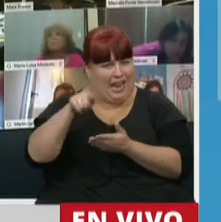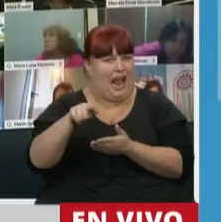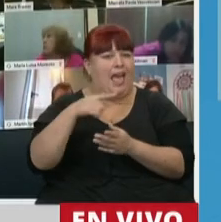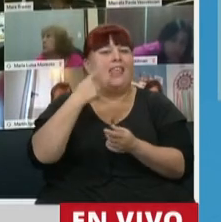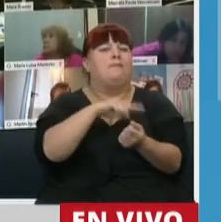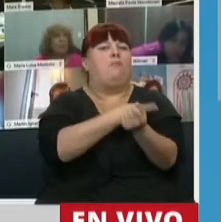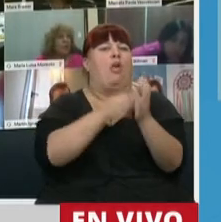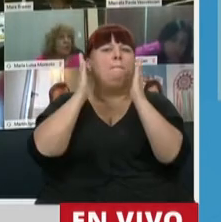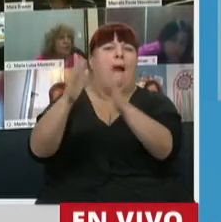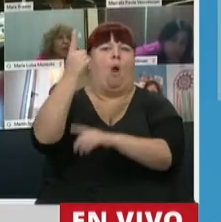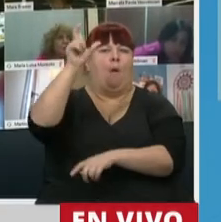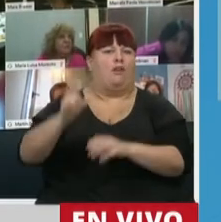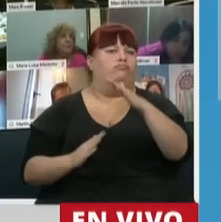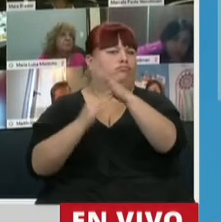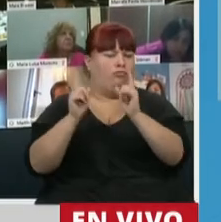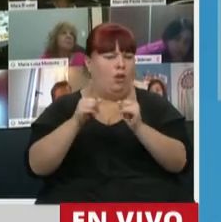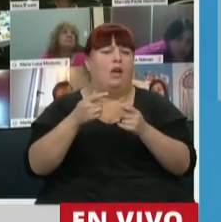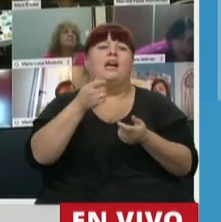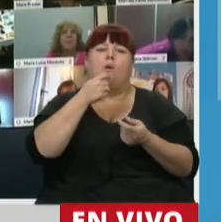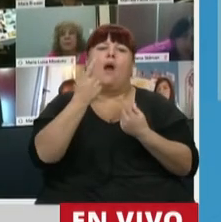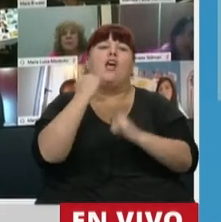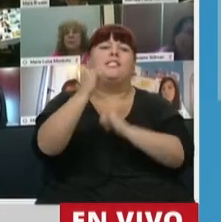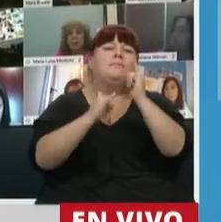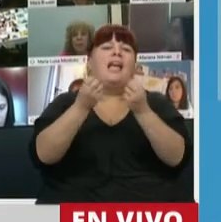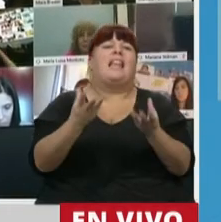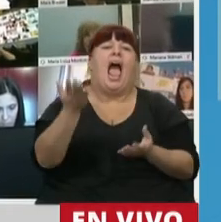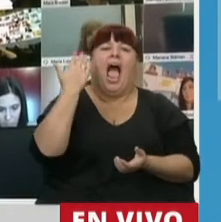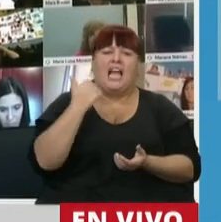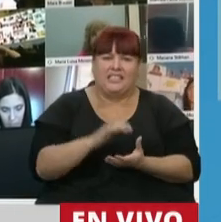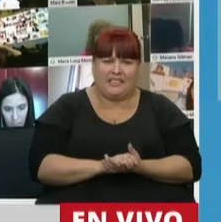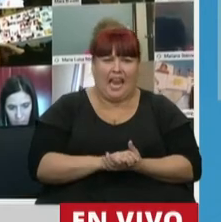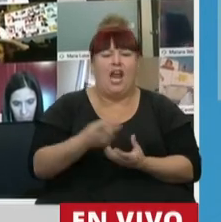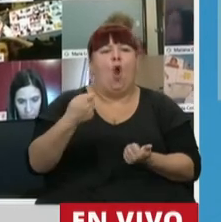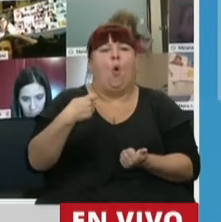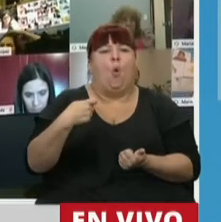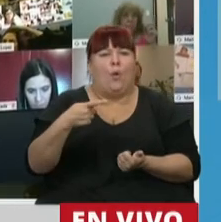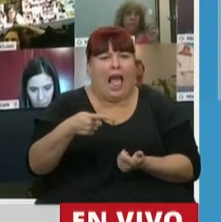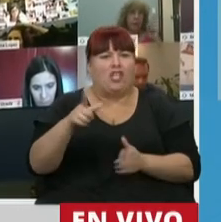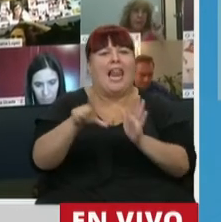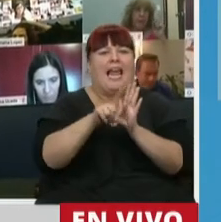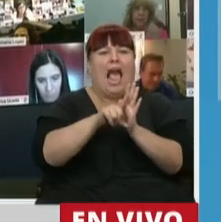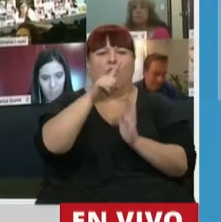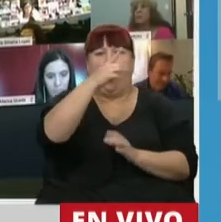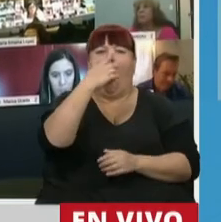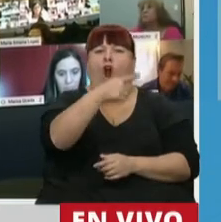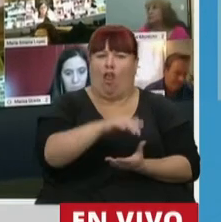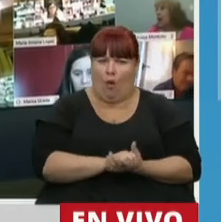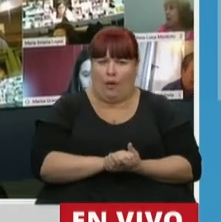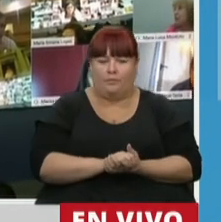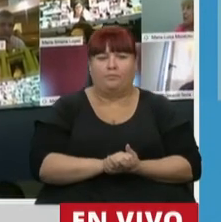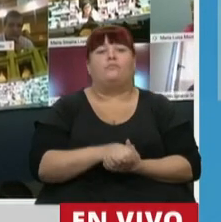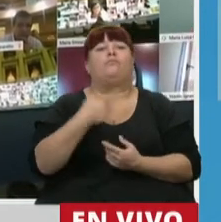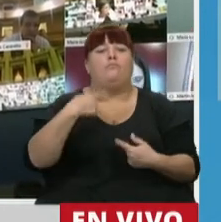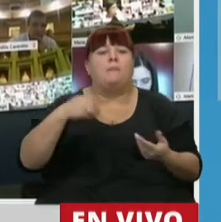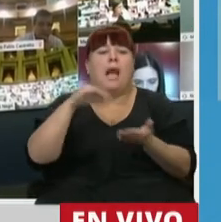los superpoderes. ¿Cuántas necesitarían si quisieran explicar lo que hicieron ayer con las jubilaciones en la legislatura de Córdoba? ¿Y